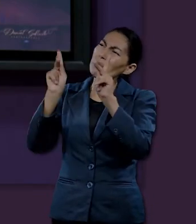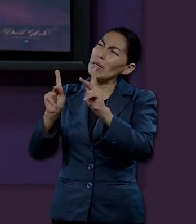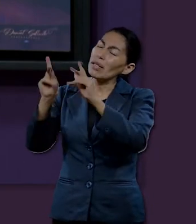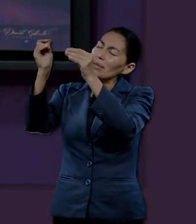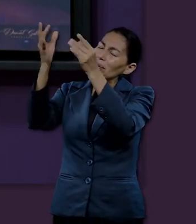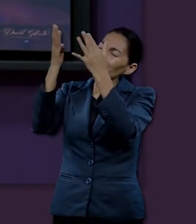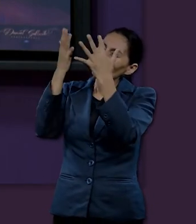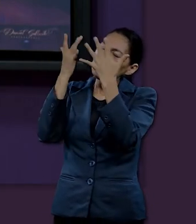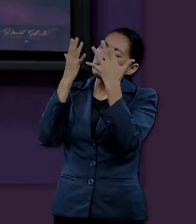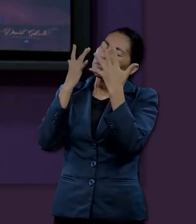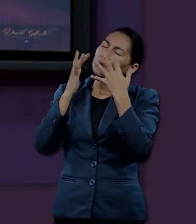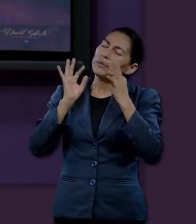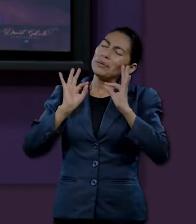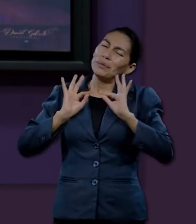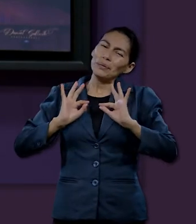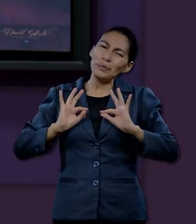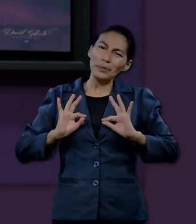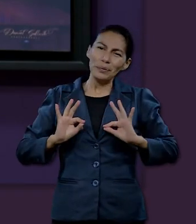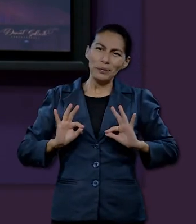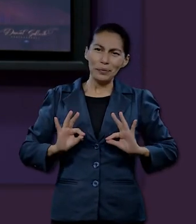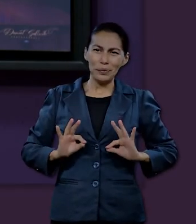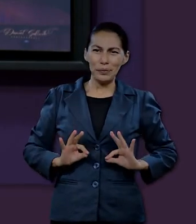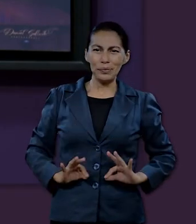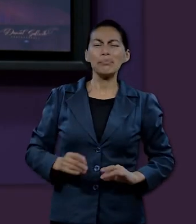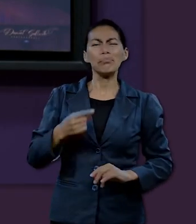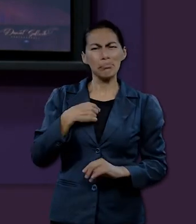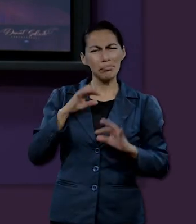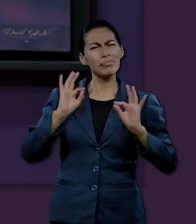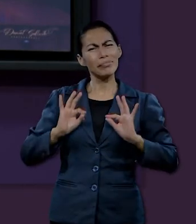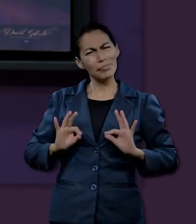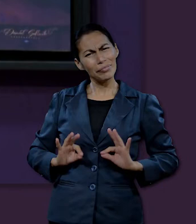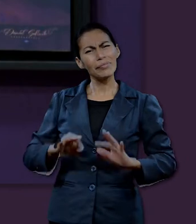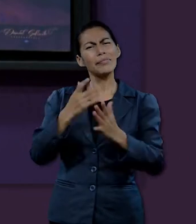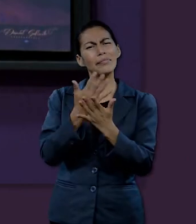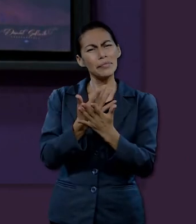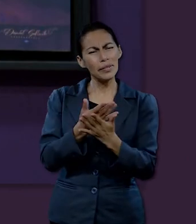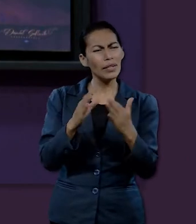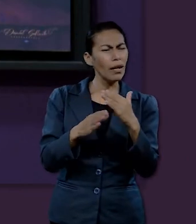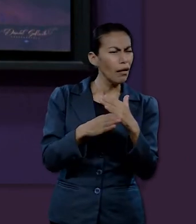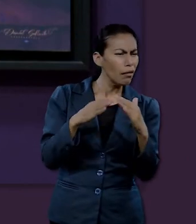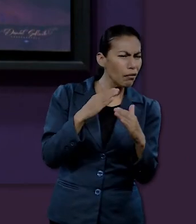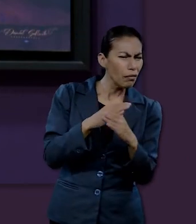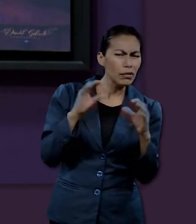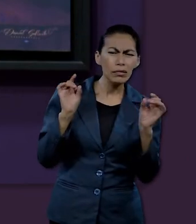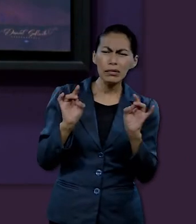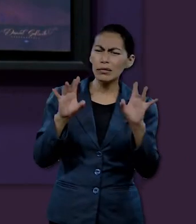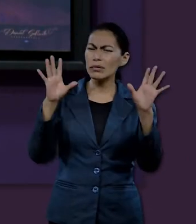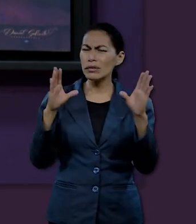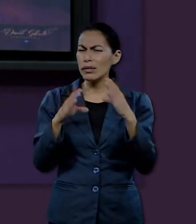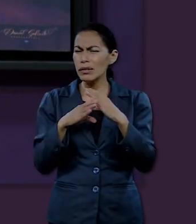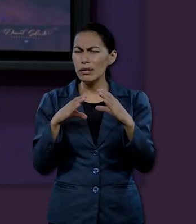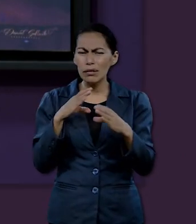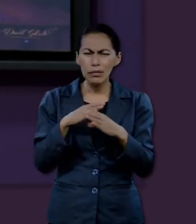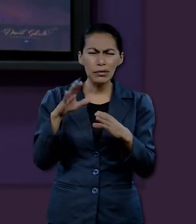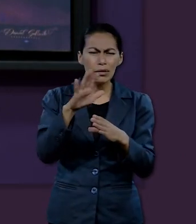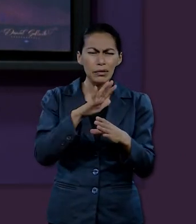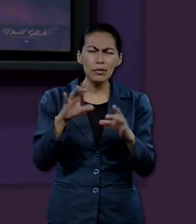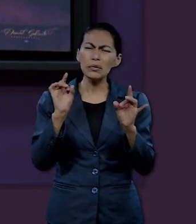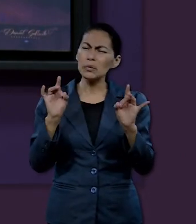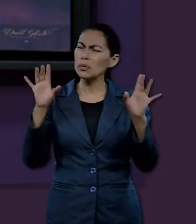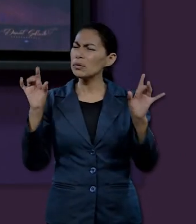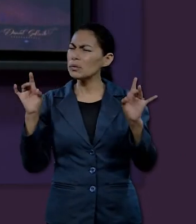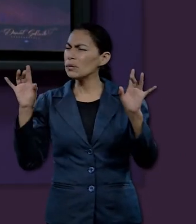llega esa paz y esa serenidad que nos da el, bueno, voy a esperar que las cosas puedan pasar.